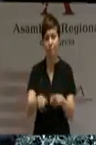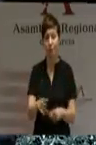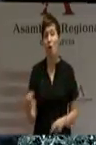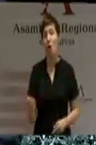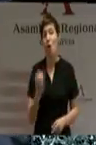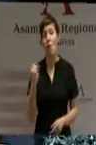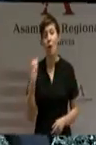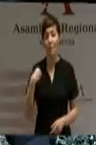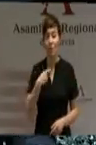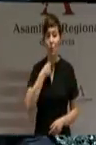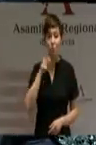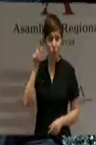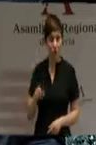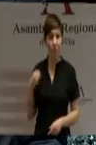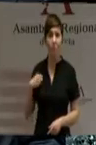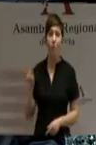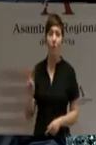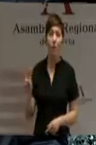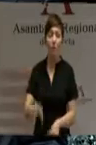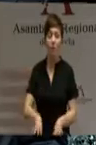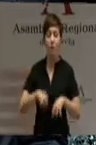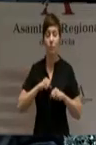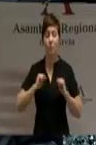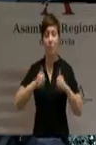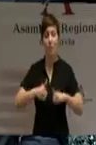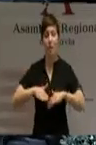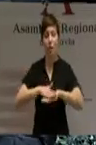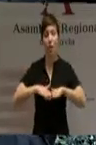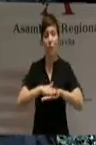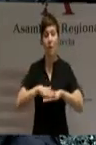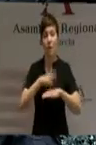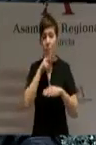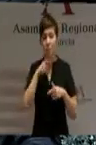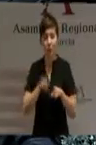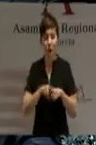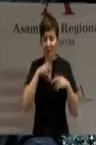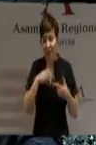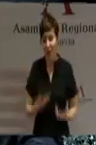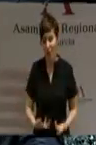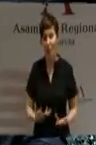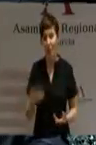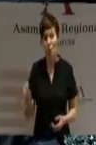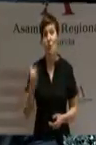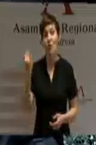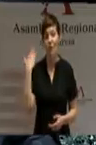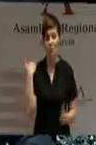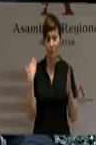él y a nosotros encontrarse una región como la que deja. Señorías,